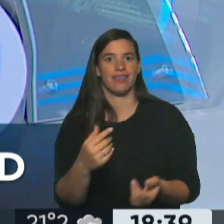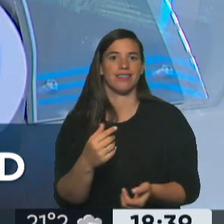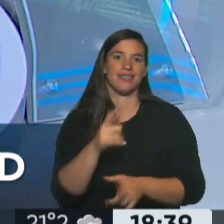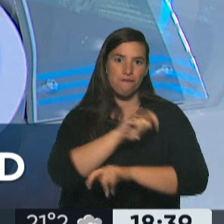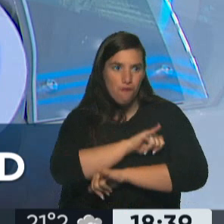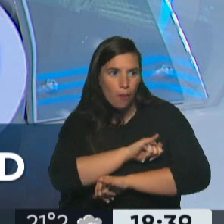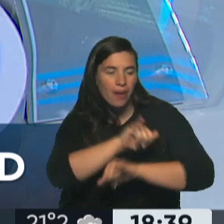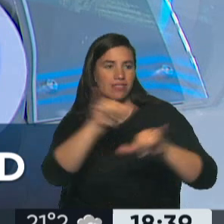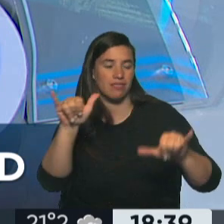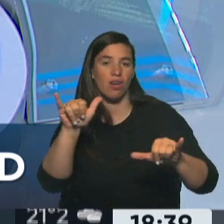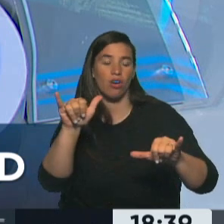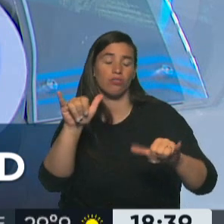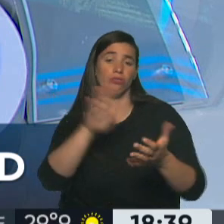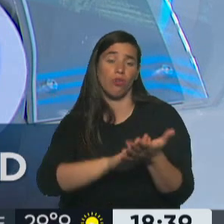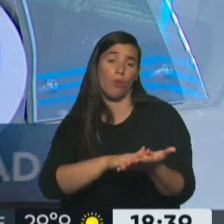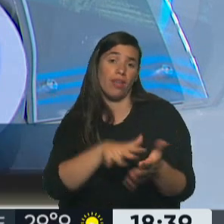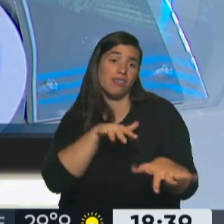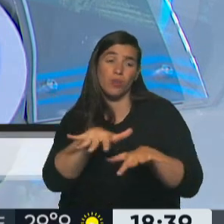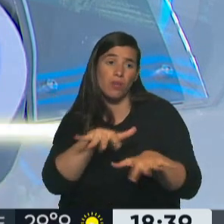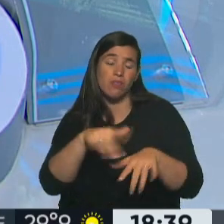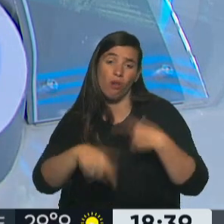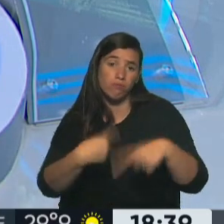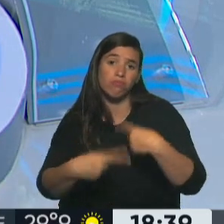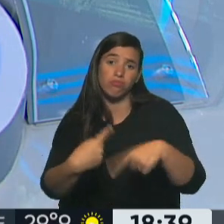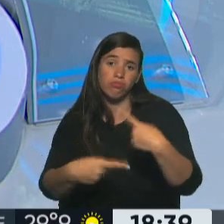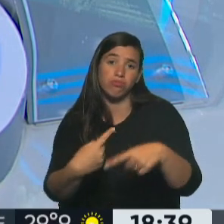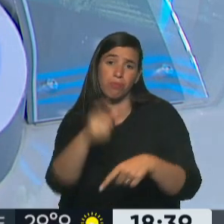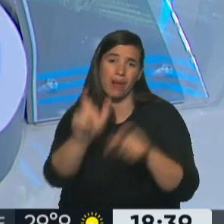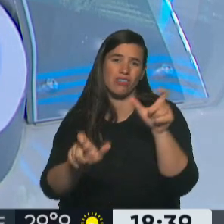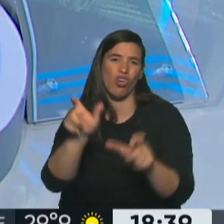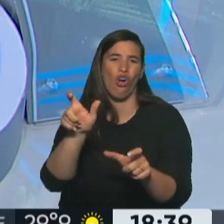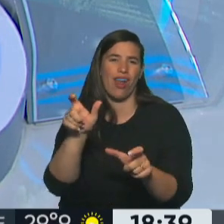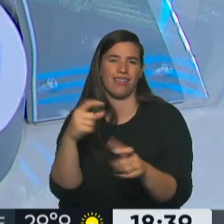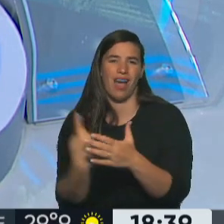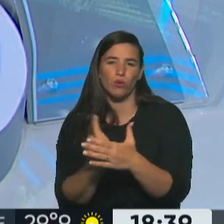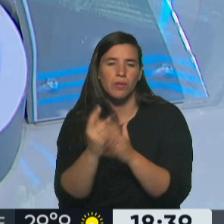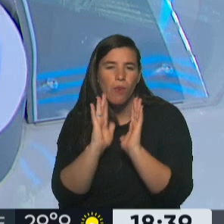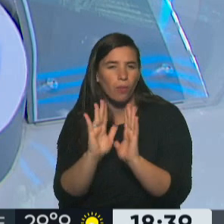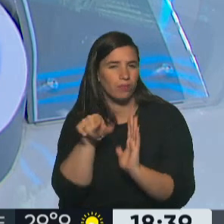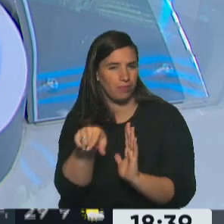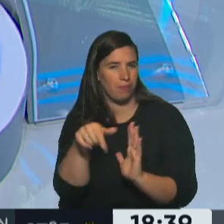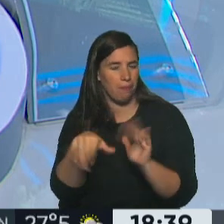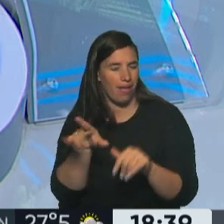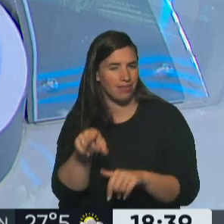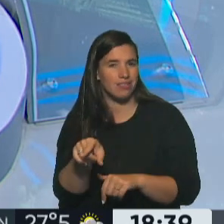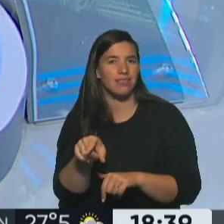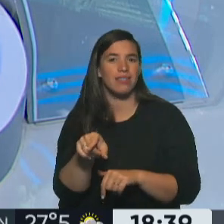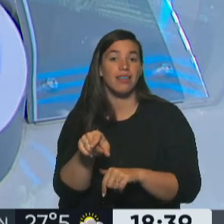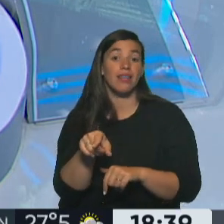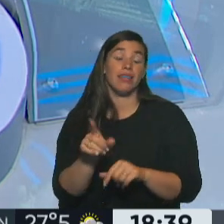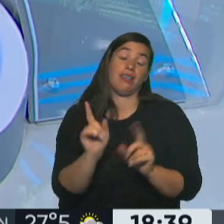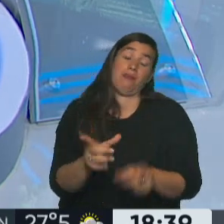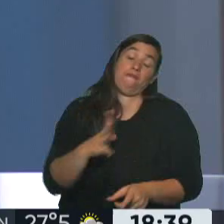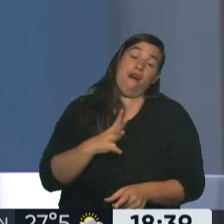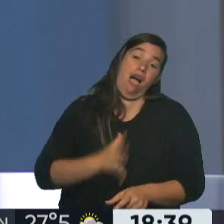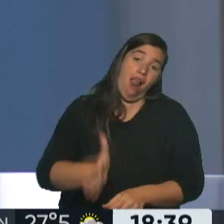sobre una realidad que sigue sucediendo con las personas con autismo puntualmente, que hablamos de ellas hoy y de lo que falta